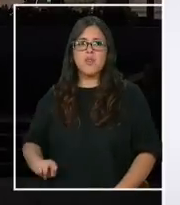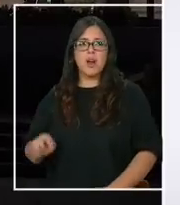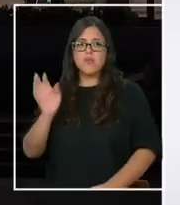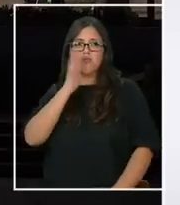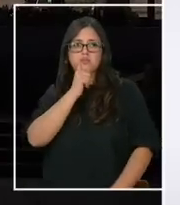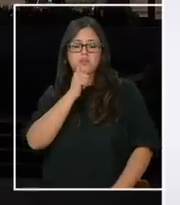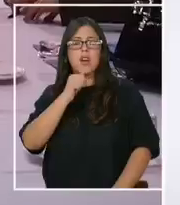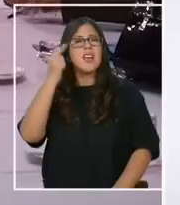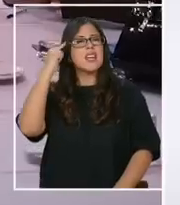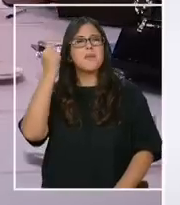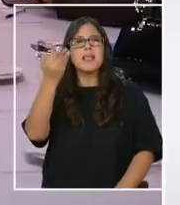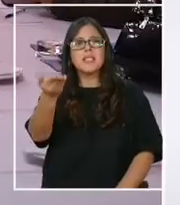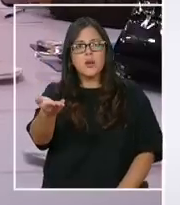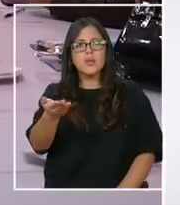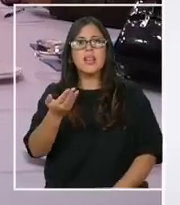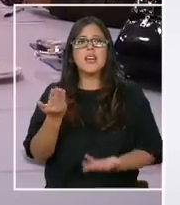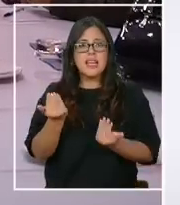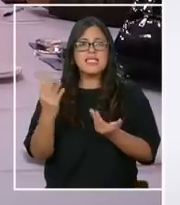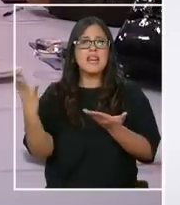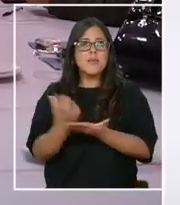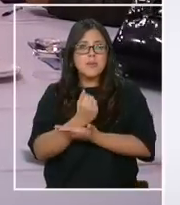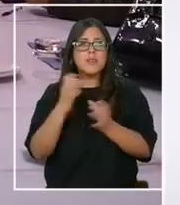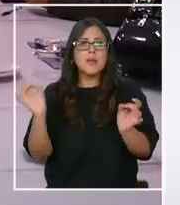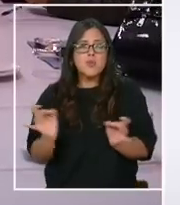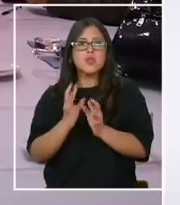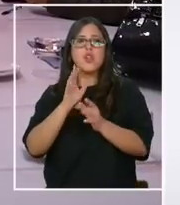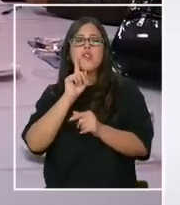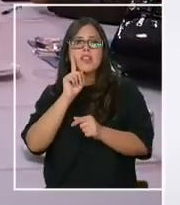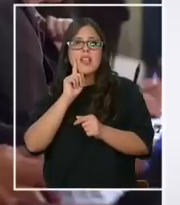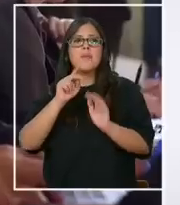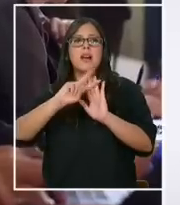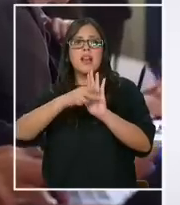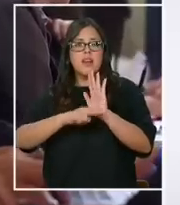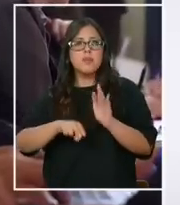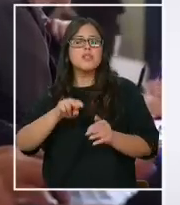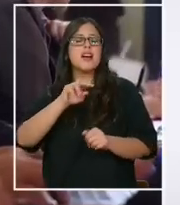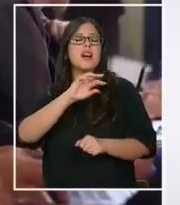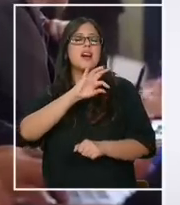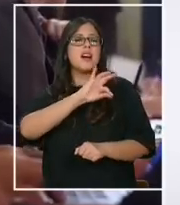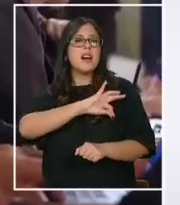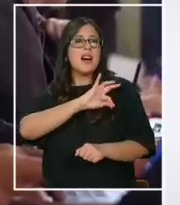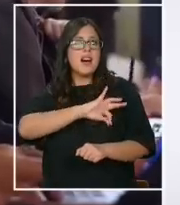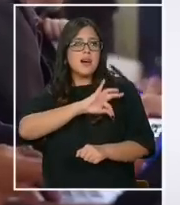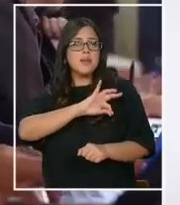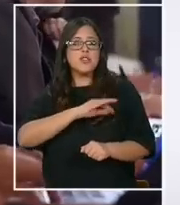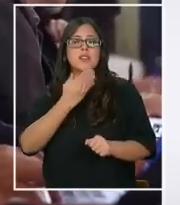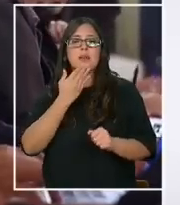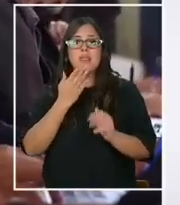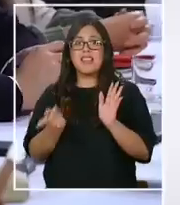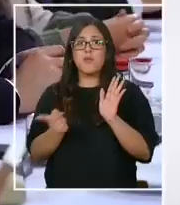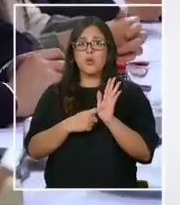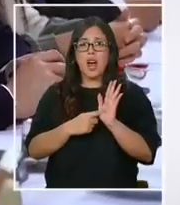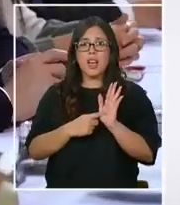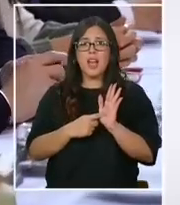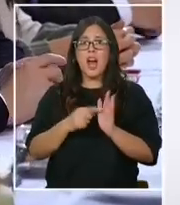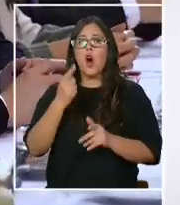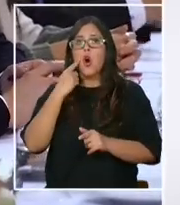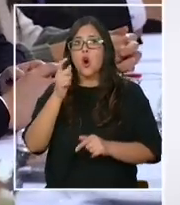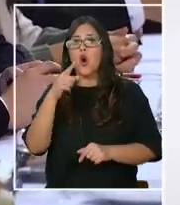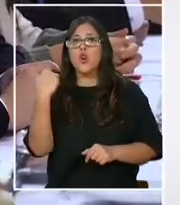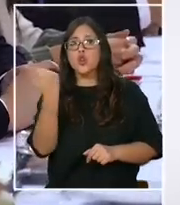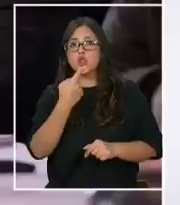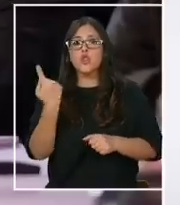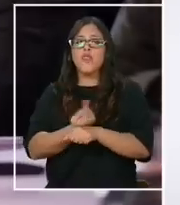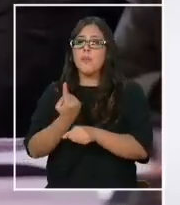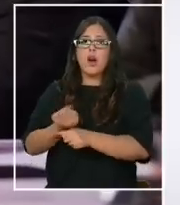ministro, a usted, que es el que tiene que conseguir los votos, que los va a tener para la reforma tributaria y de pensiones? Nosotros le hemos dicho, en primer lugar, que vamos a dialogar